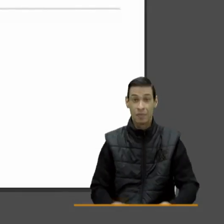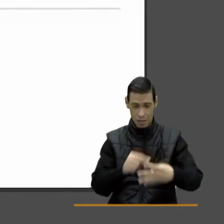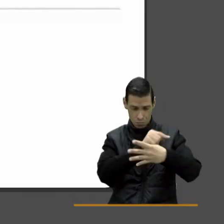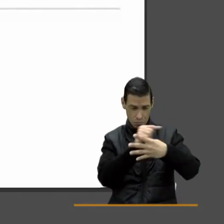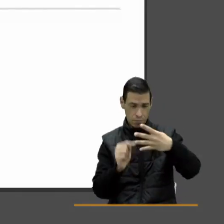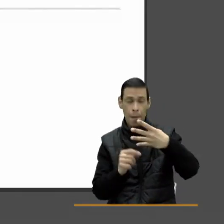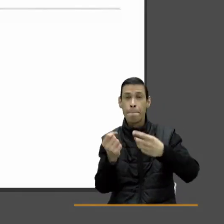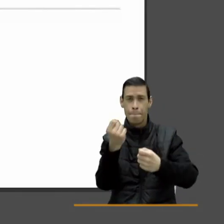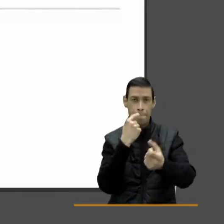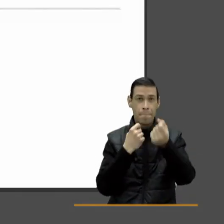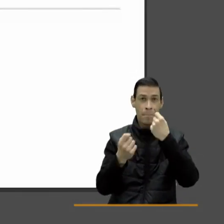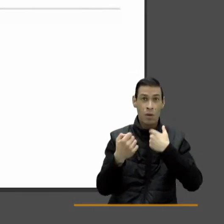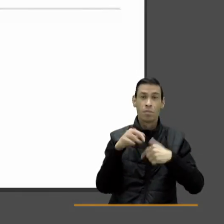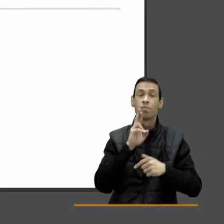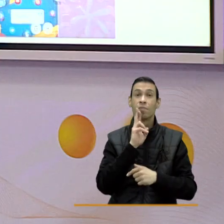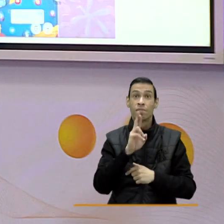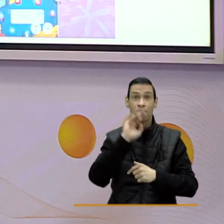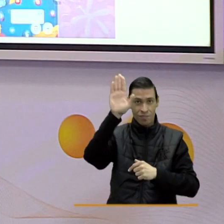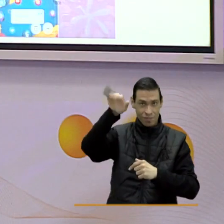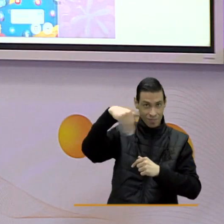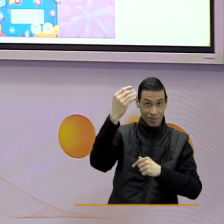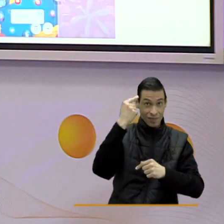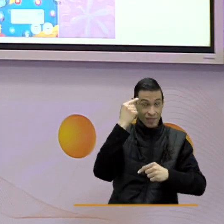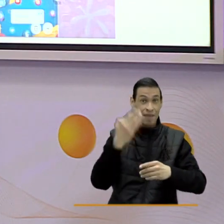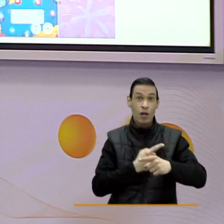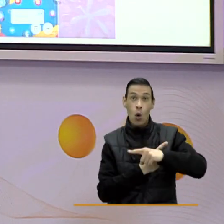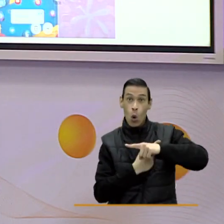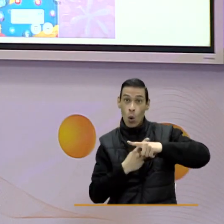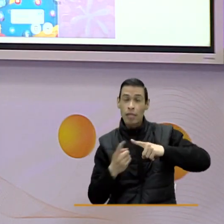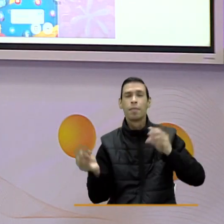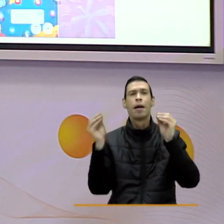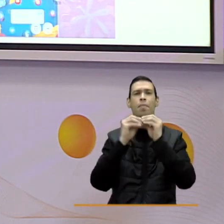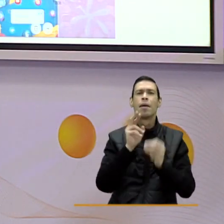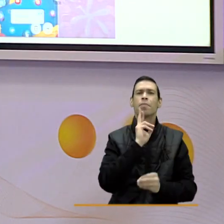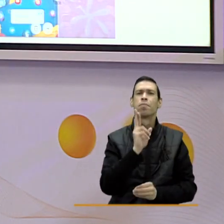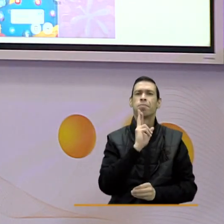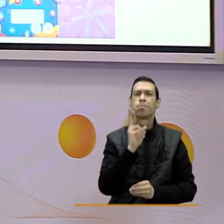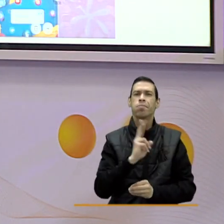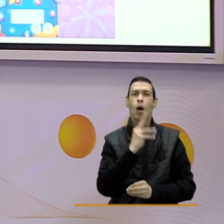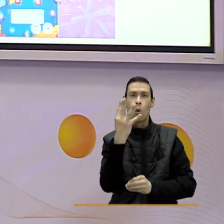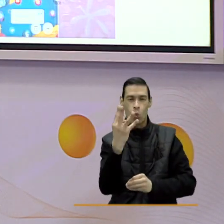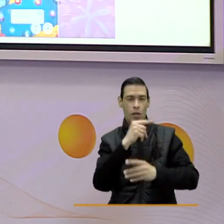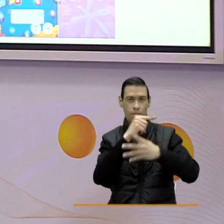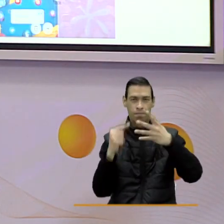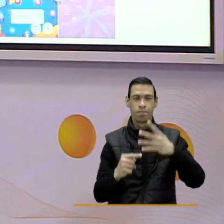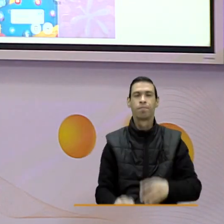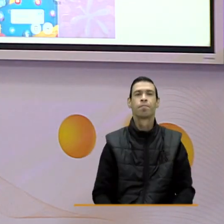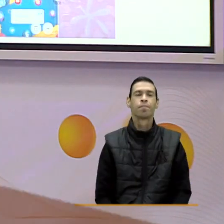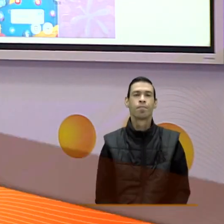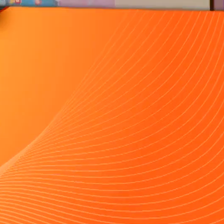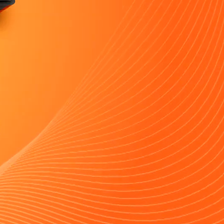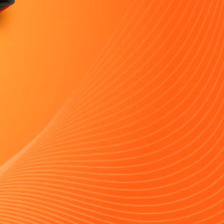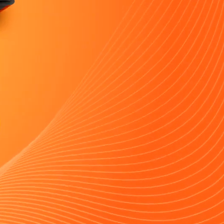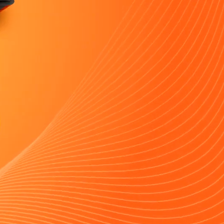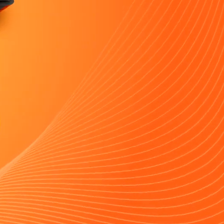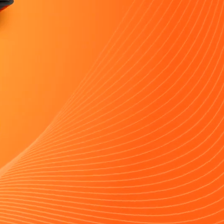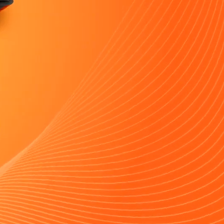preguntas que tenemos por hoy, pero recuerden que en nuestra próxima transmisión estaremos respondiendo cuatro preguntas más de su interés.